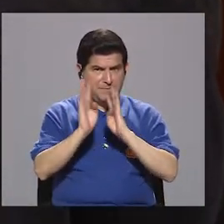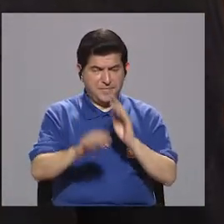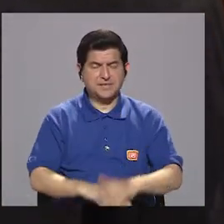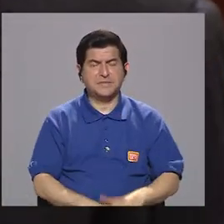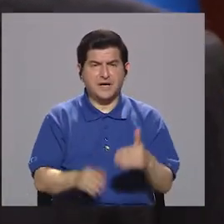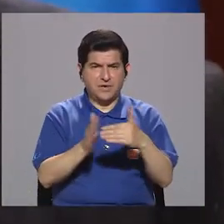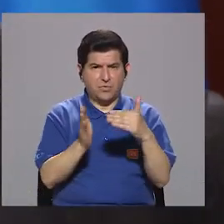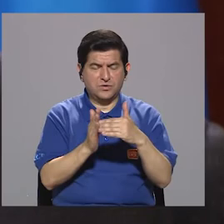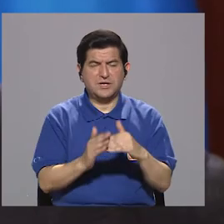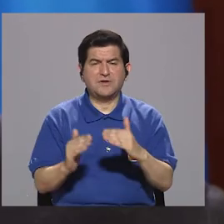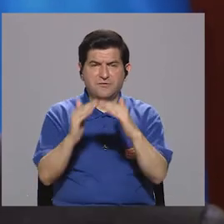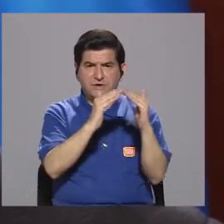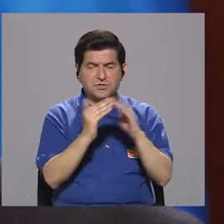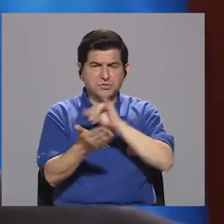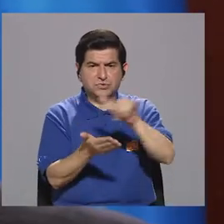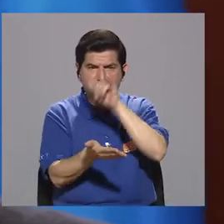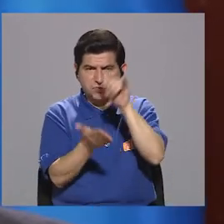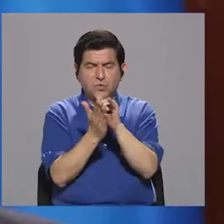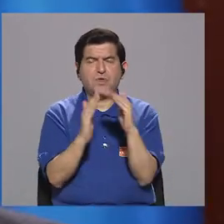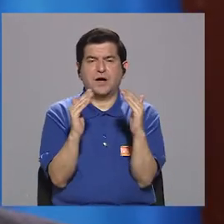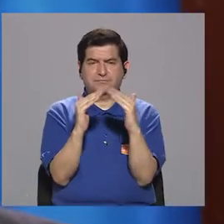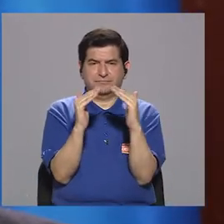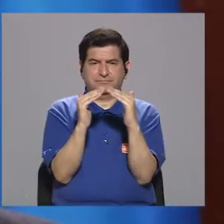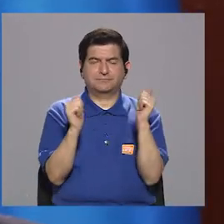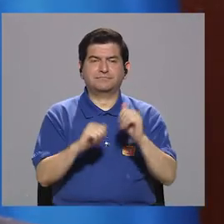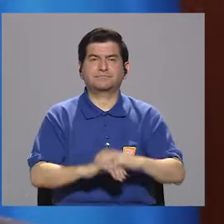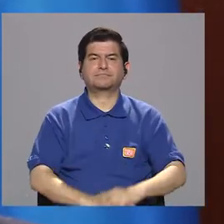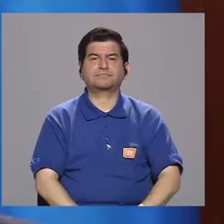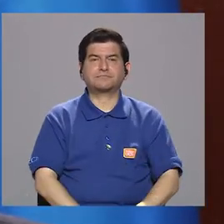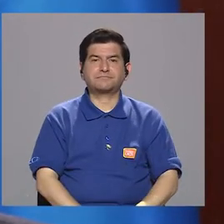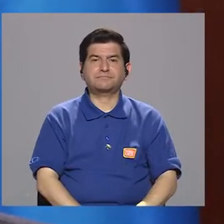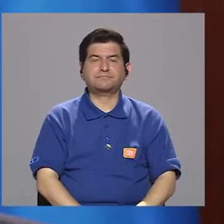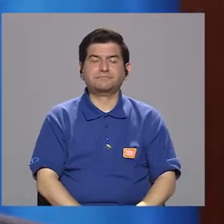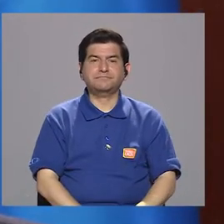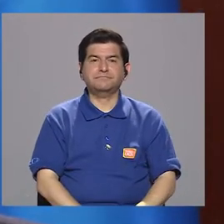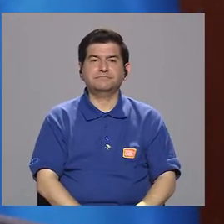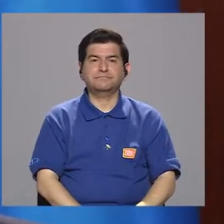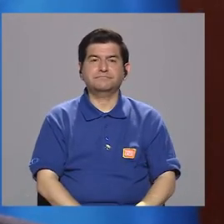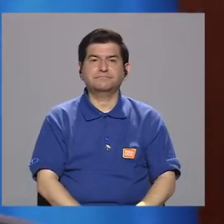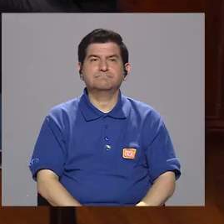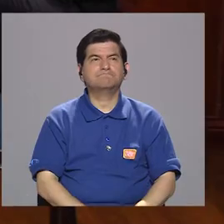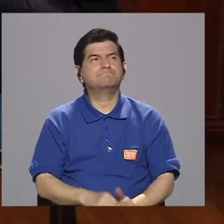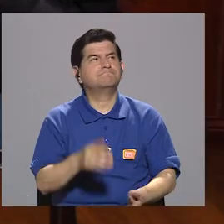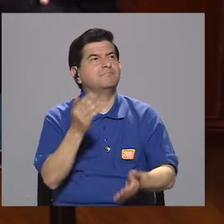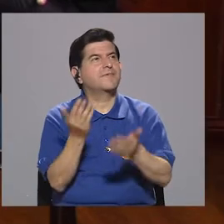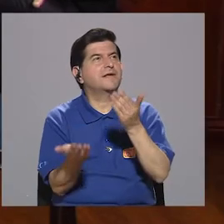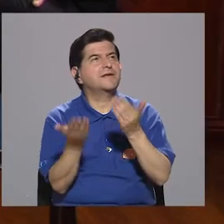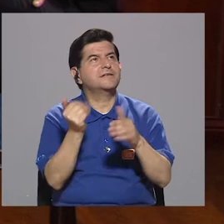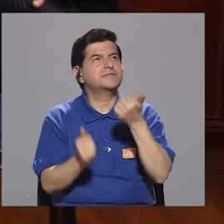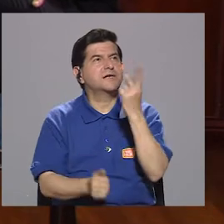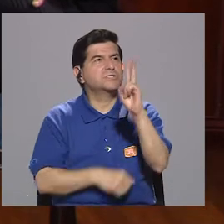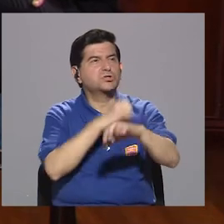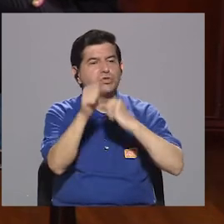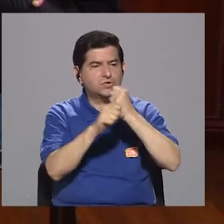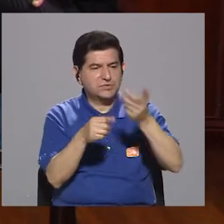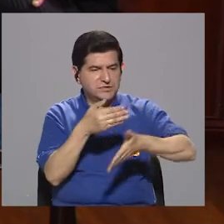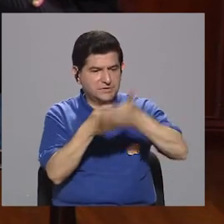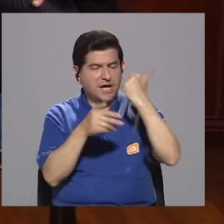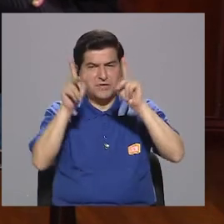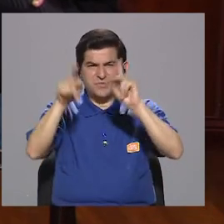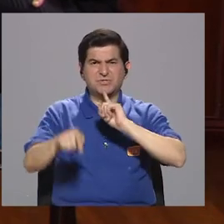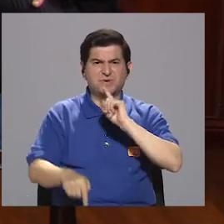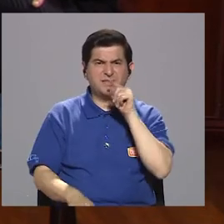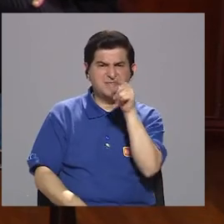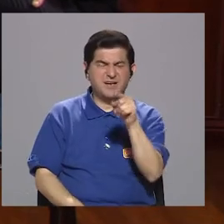de que había que repoblar la ciudad de San José hace 12 años, la